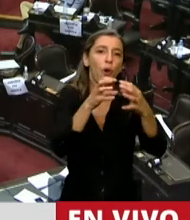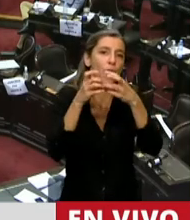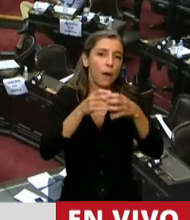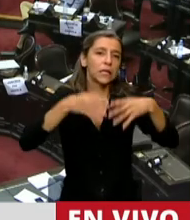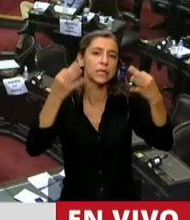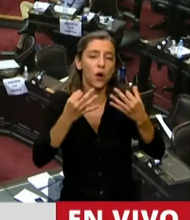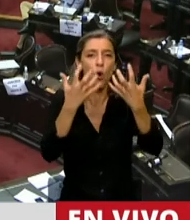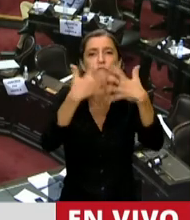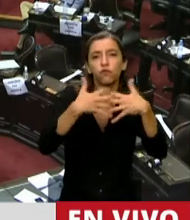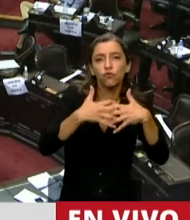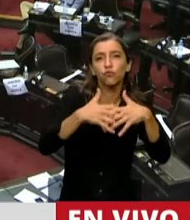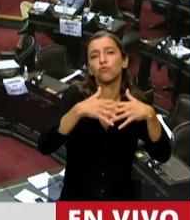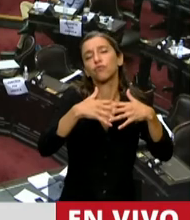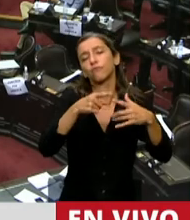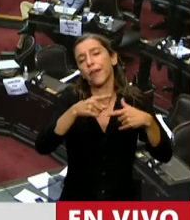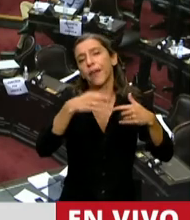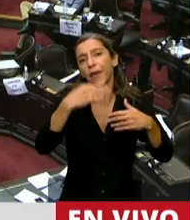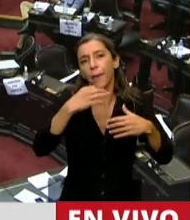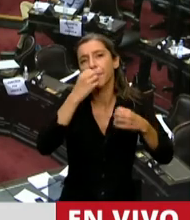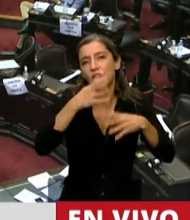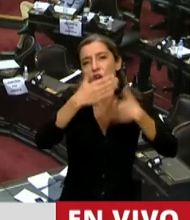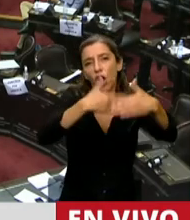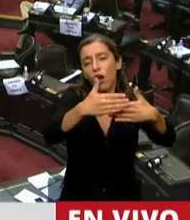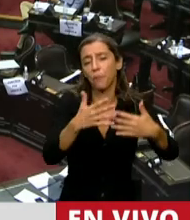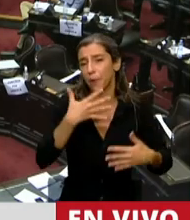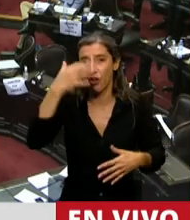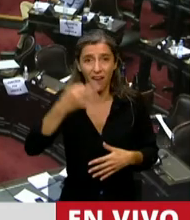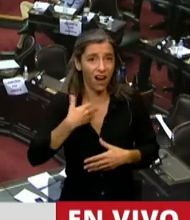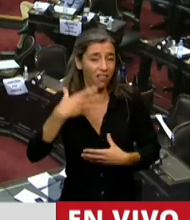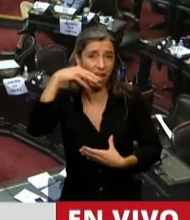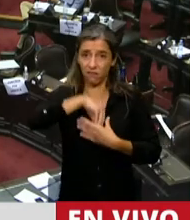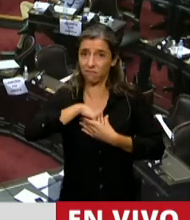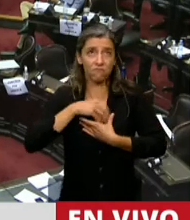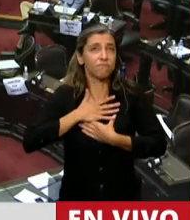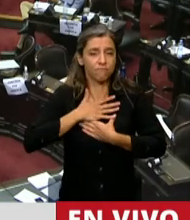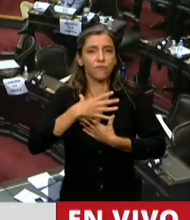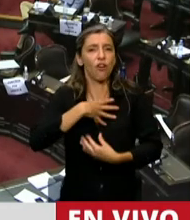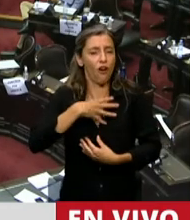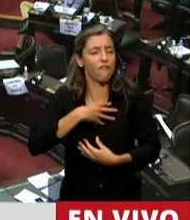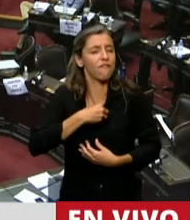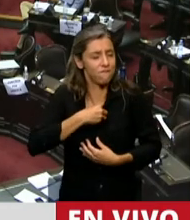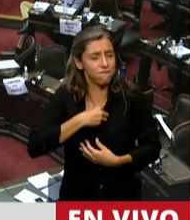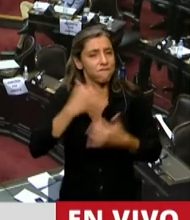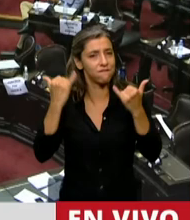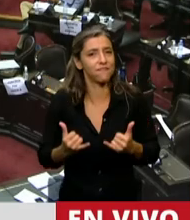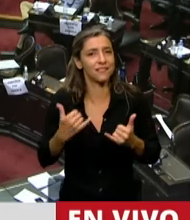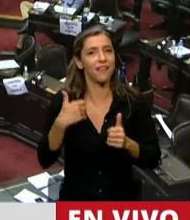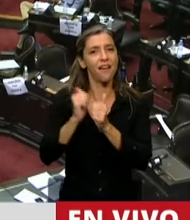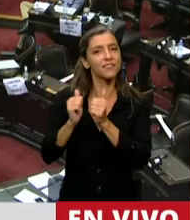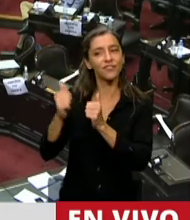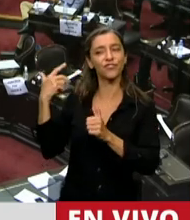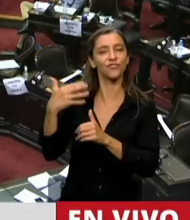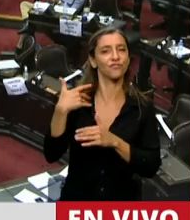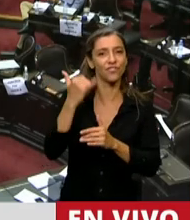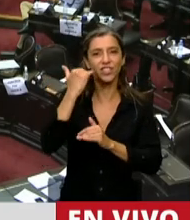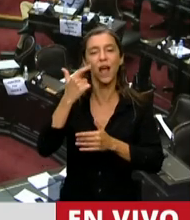pero definitivamente confiamos y la historia nos avala de que